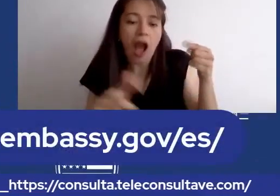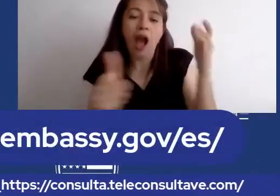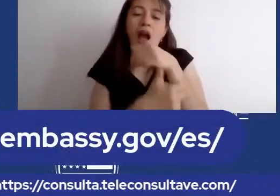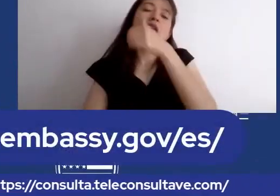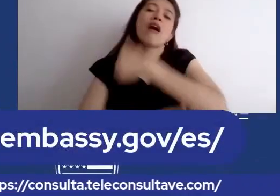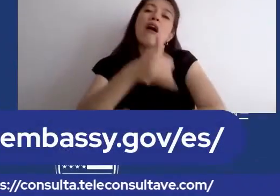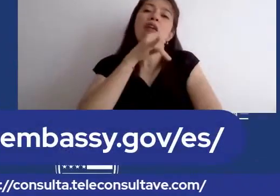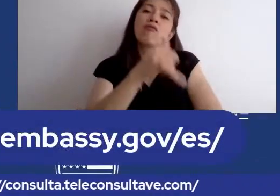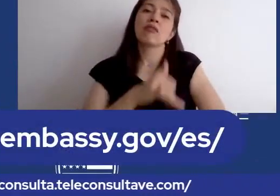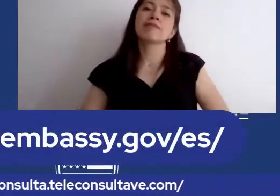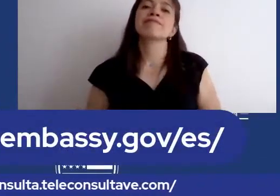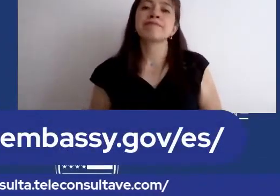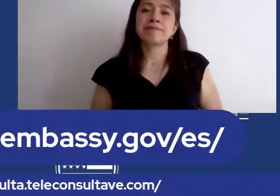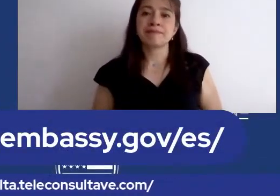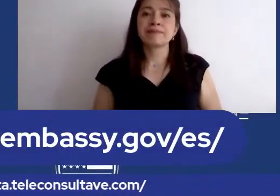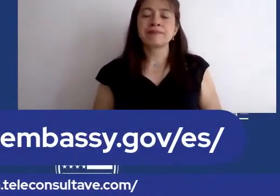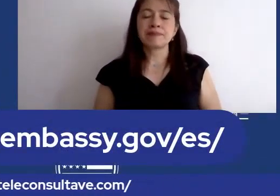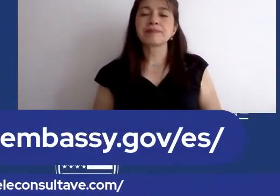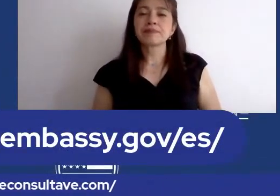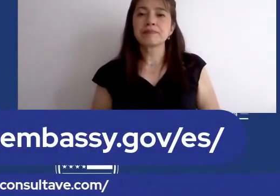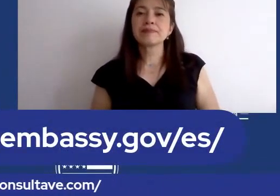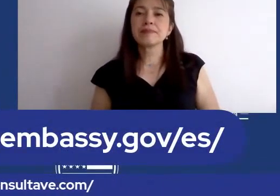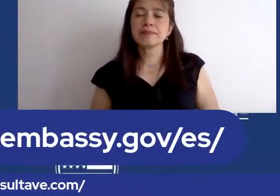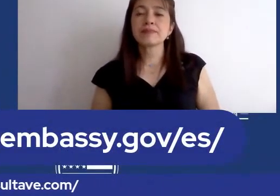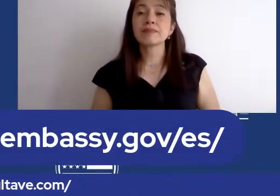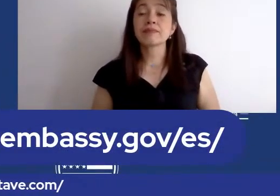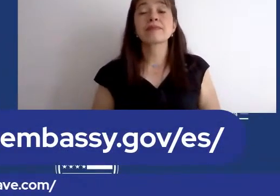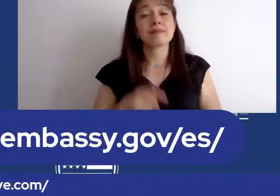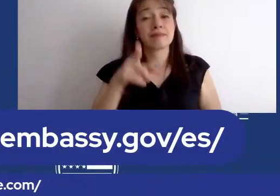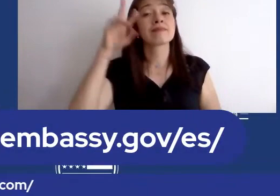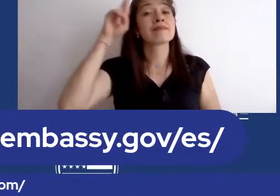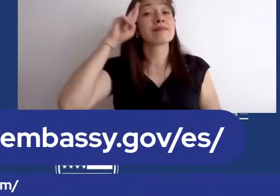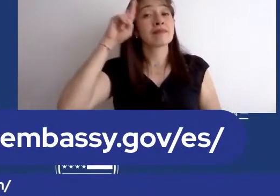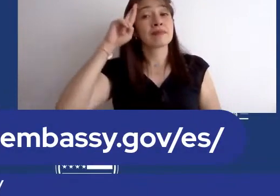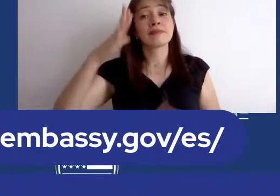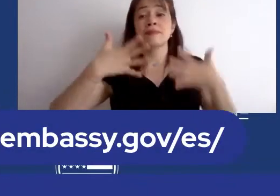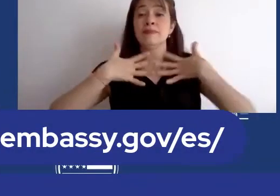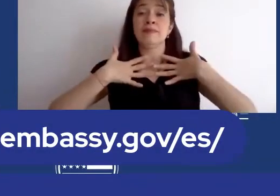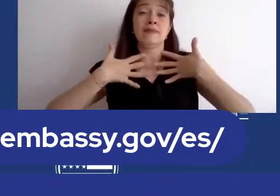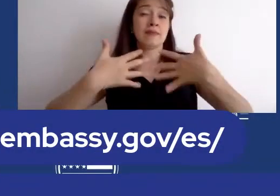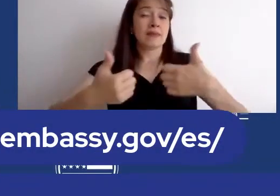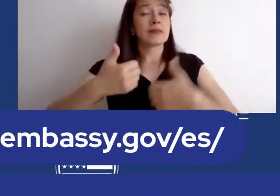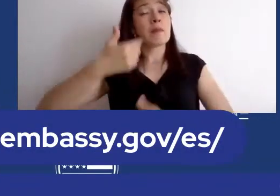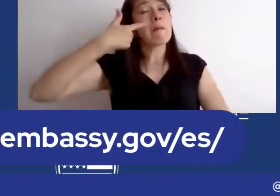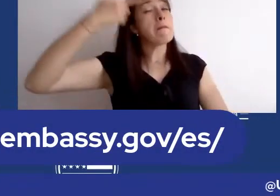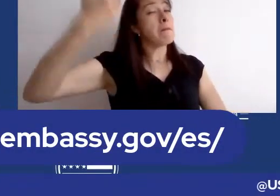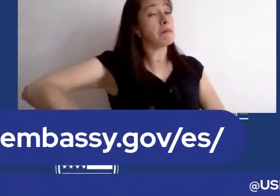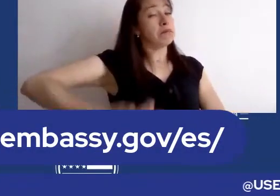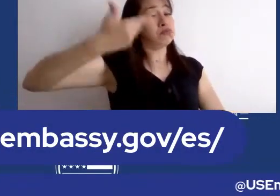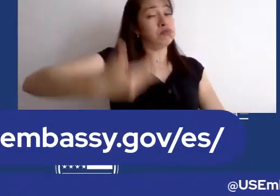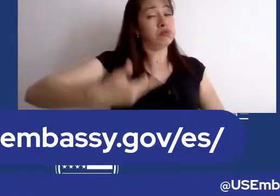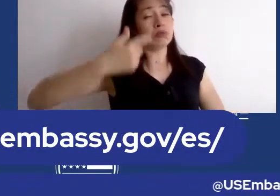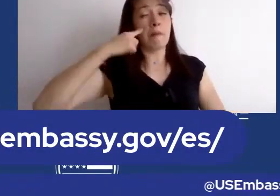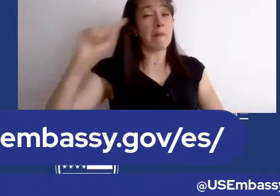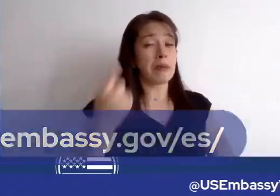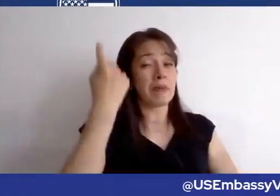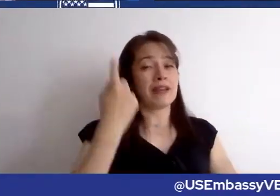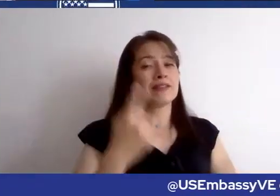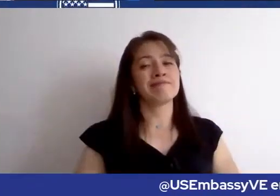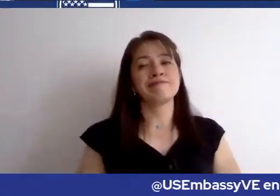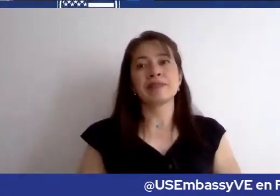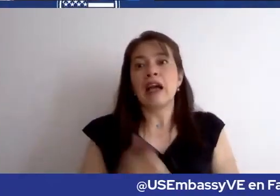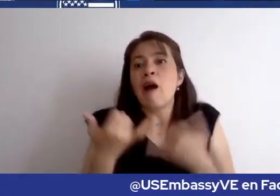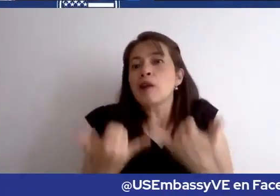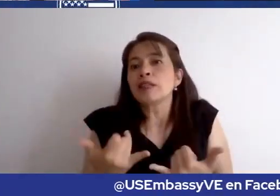reenfatizar lo que acabas de decir, la salud de todos es primordial. Y no tenemos bola de